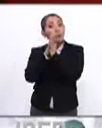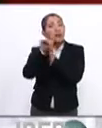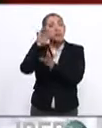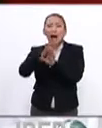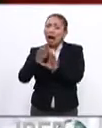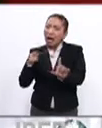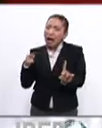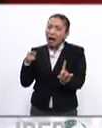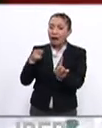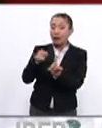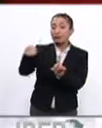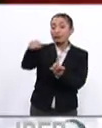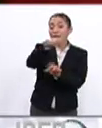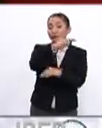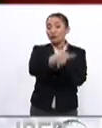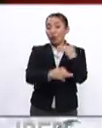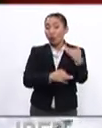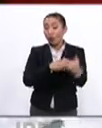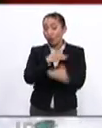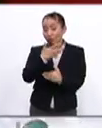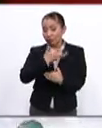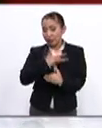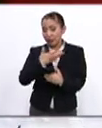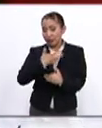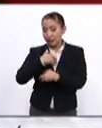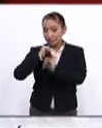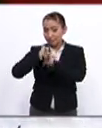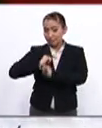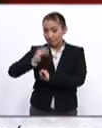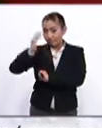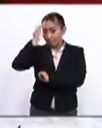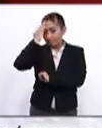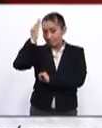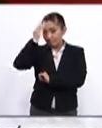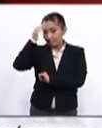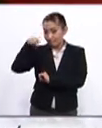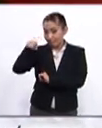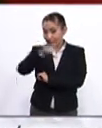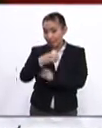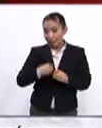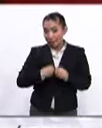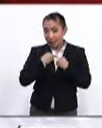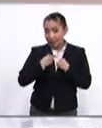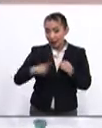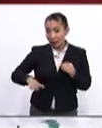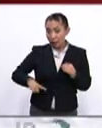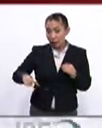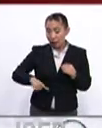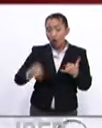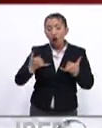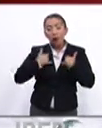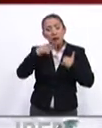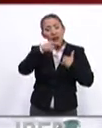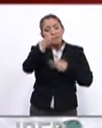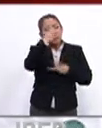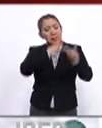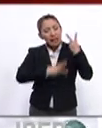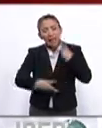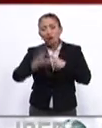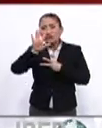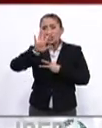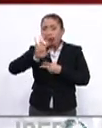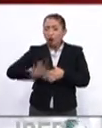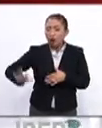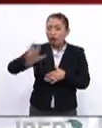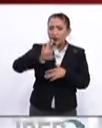pero especialmente de todos aquellos que tienen una función de liderazgo en la vida pública jóvenes provenientes de los